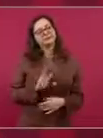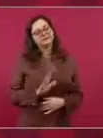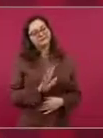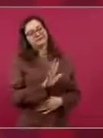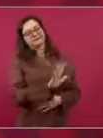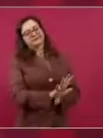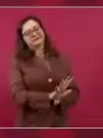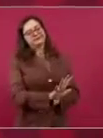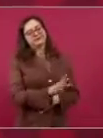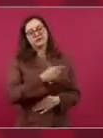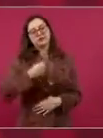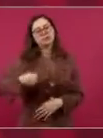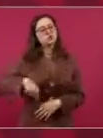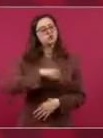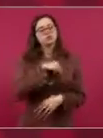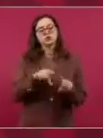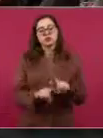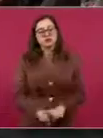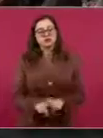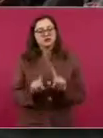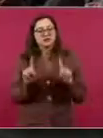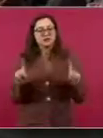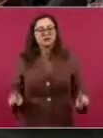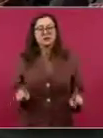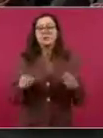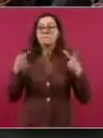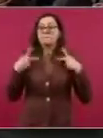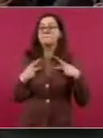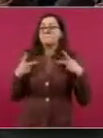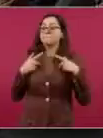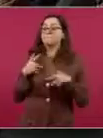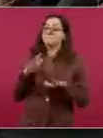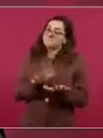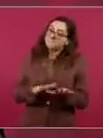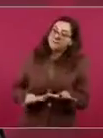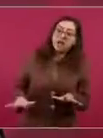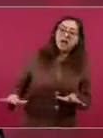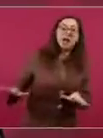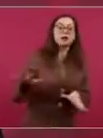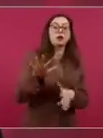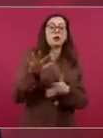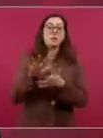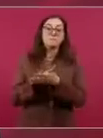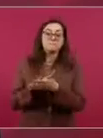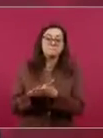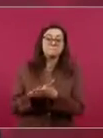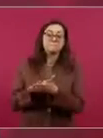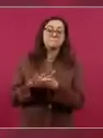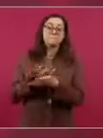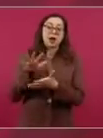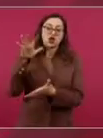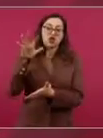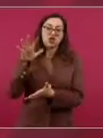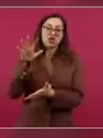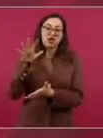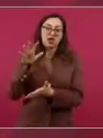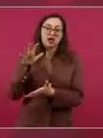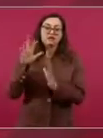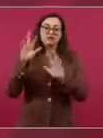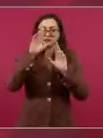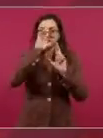es que se respeten las soberanías de los países,